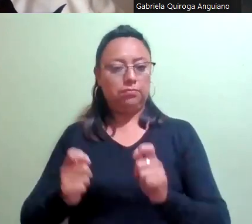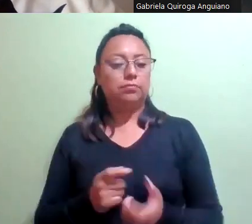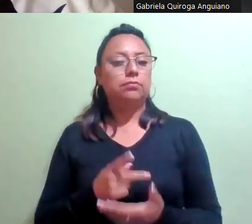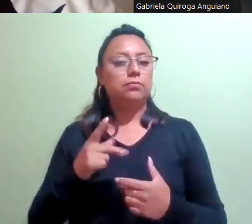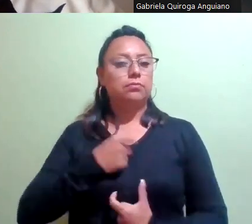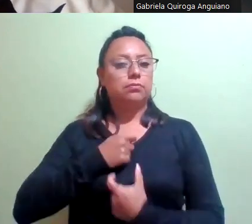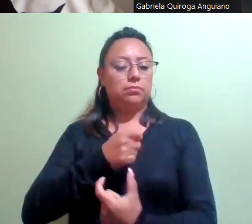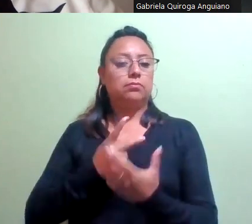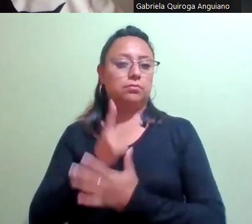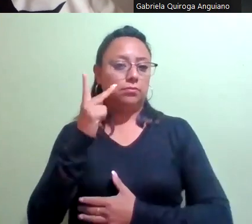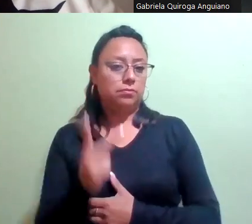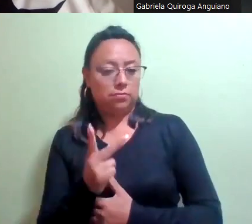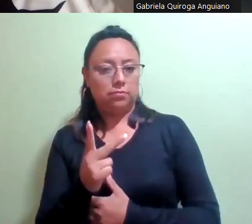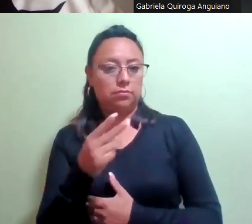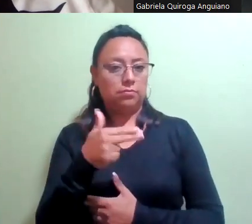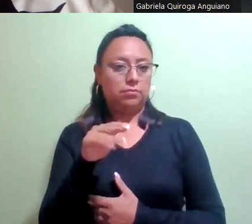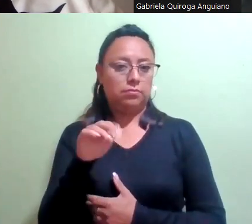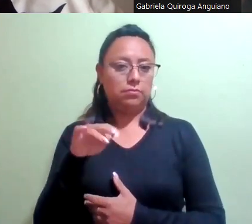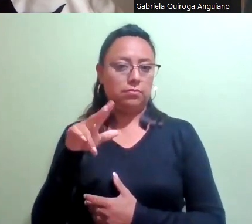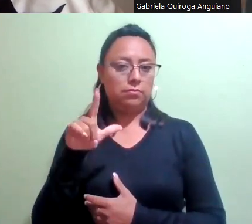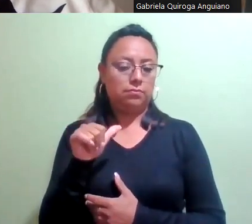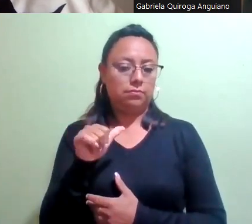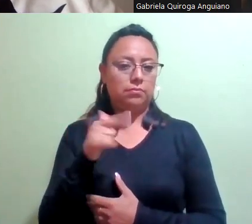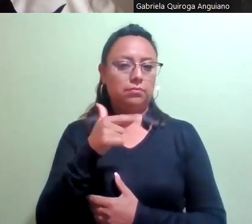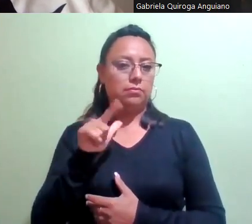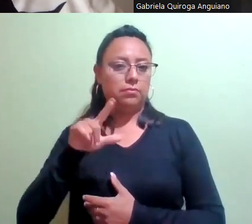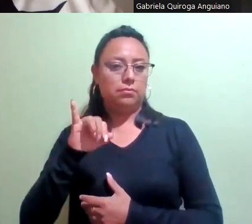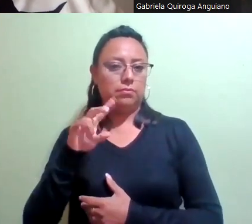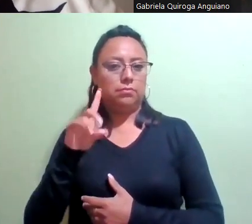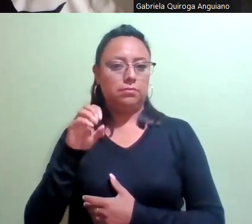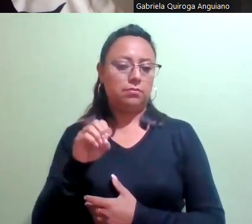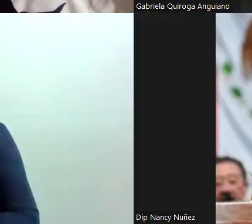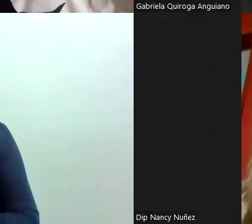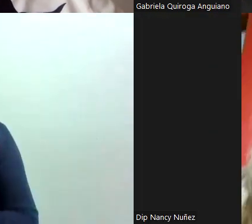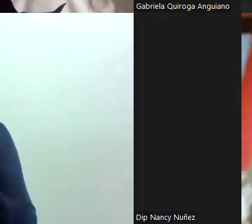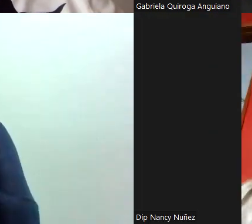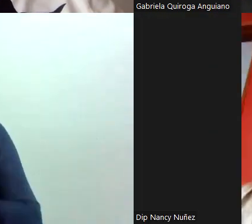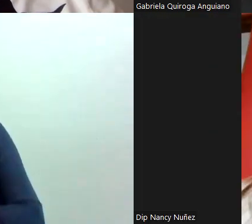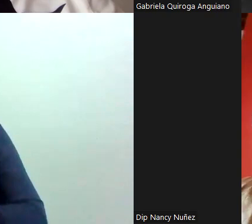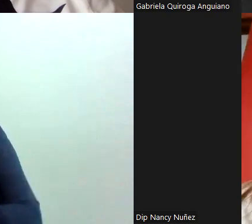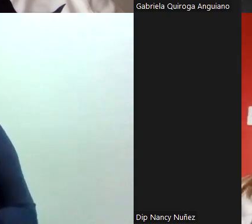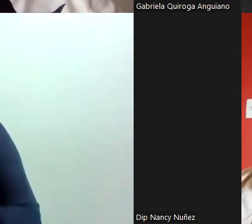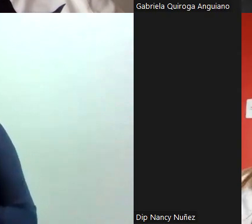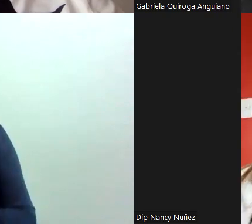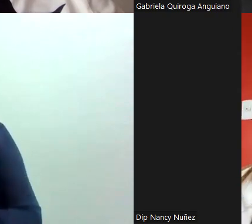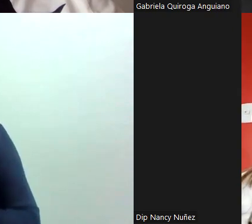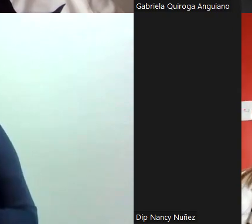veintidós. Diputada Ana Francis López Váigen Patiño. Ana Francis a favor del dictamen.